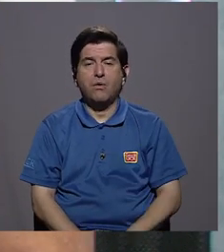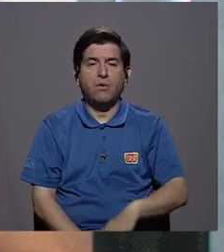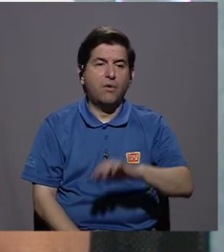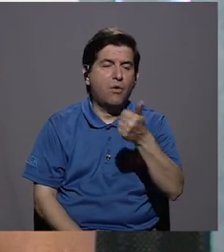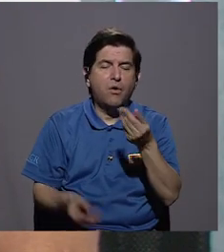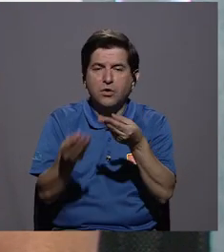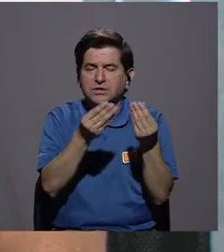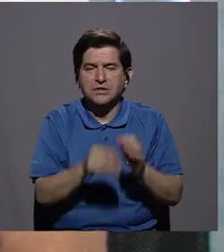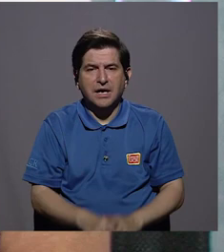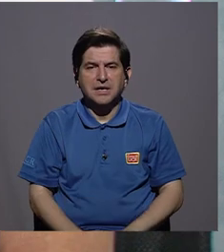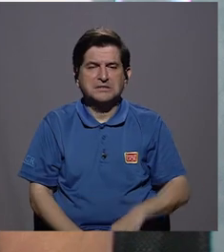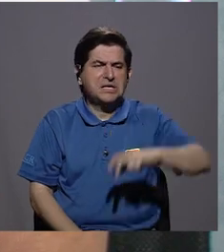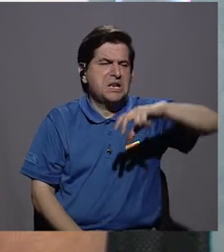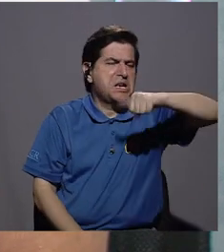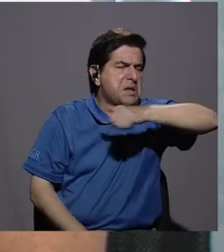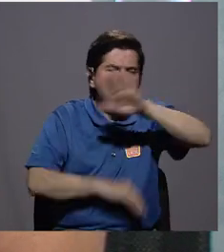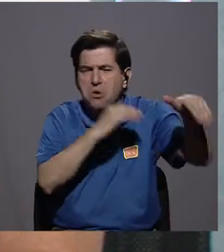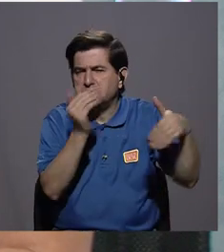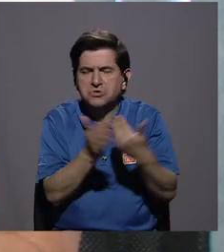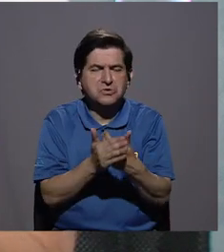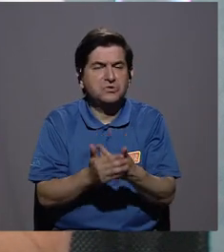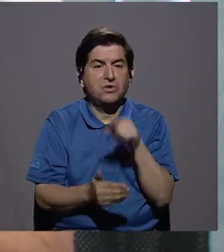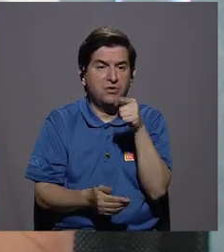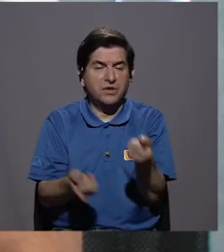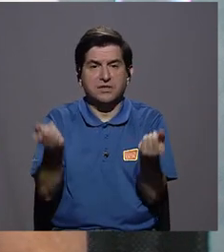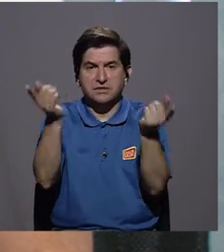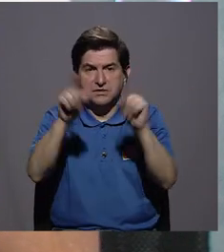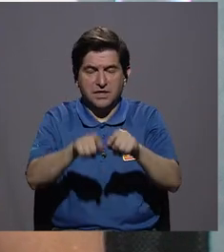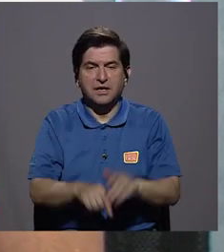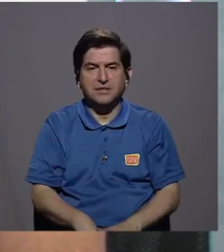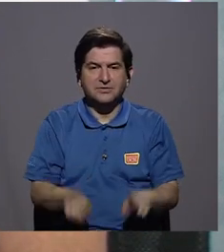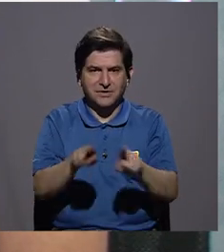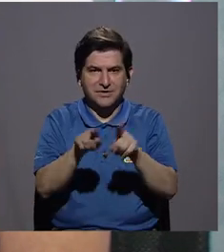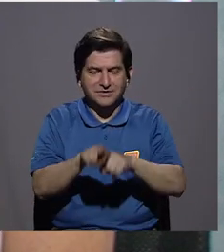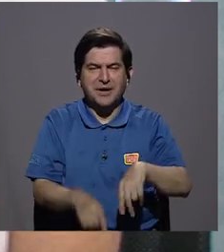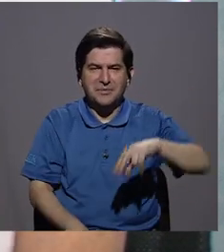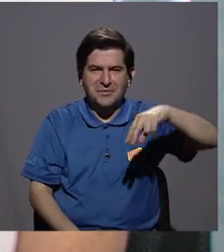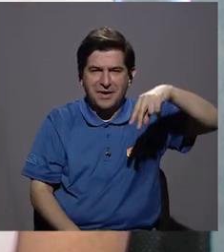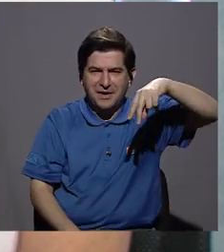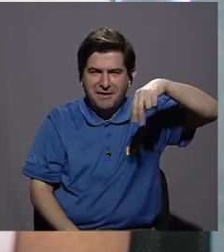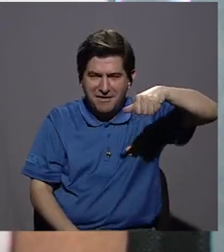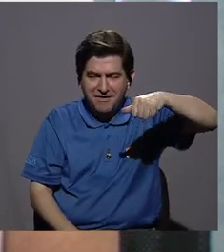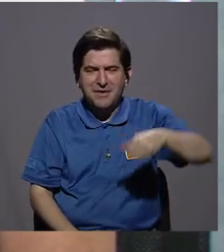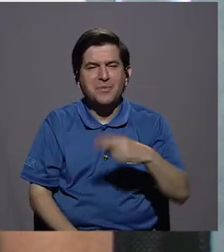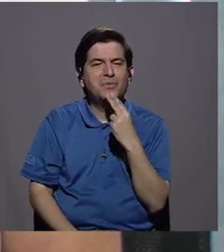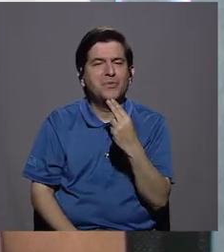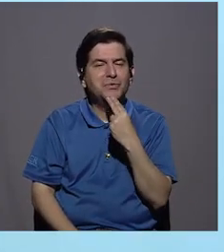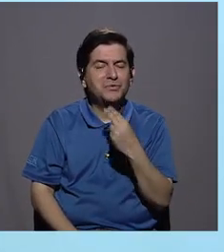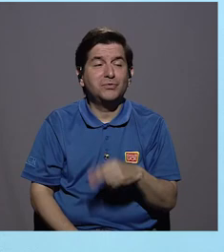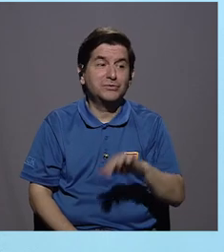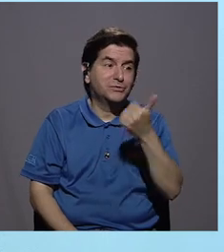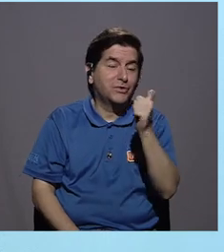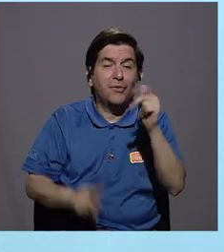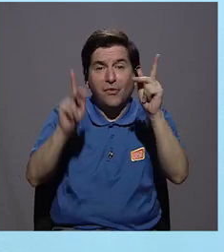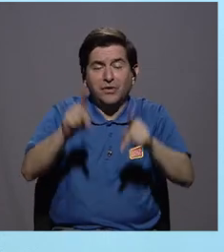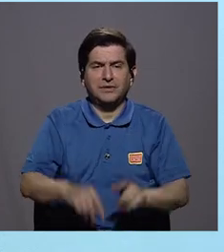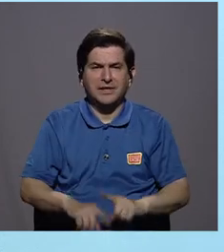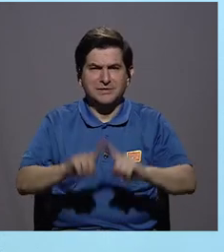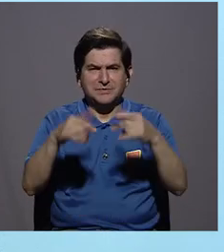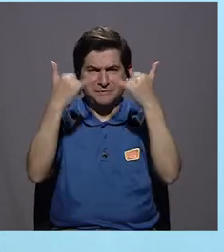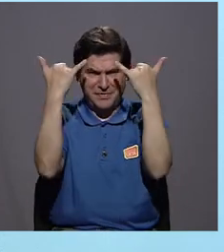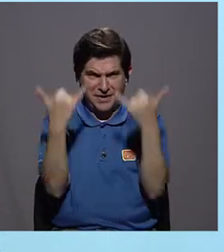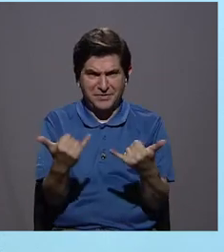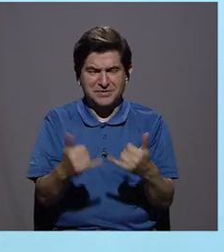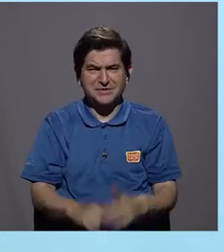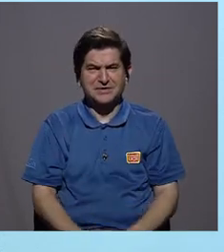no sé. Vinagre, bueno, limón y todo lo que estamos haciendo. también limón dulce. Pero bueno, doctora, ¿cuándo ya